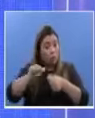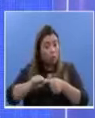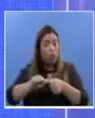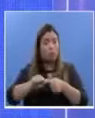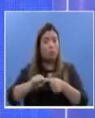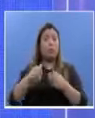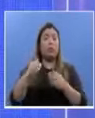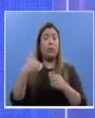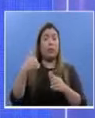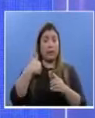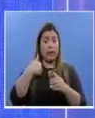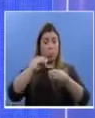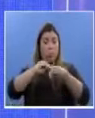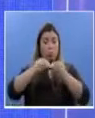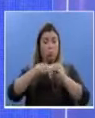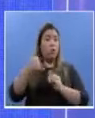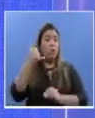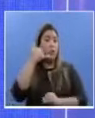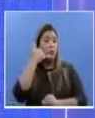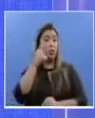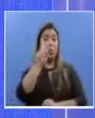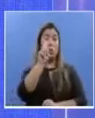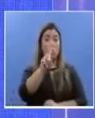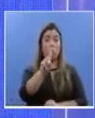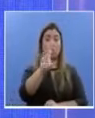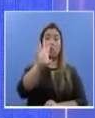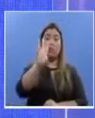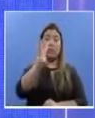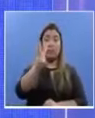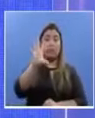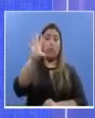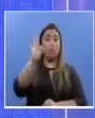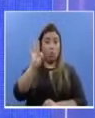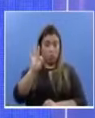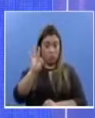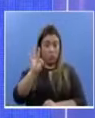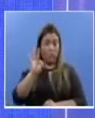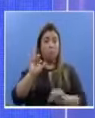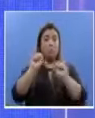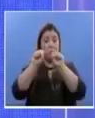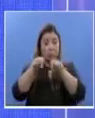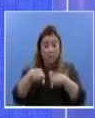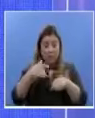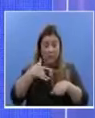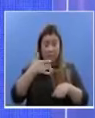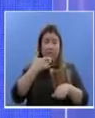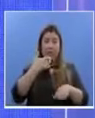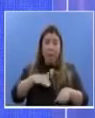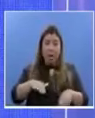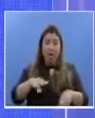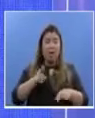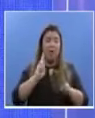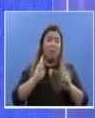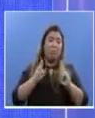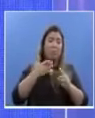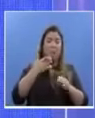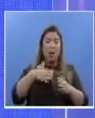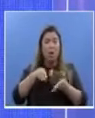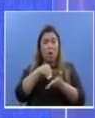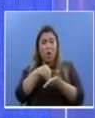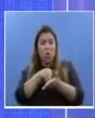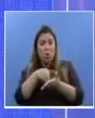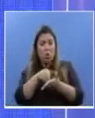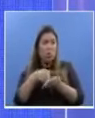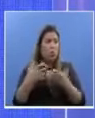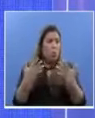tenemos la línea 169, de tal manera que si tuvieran algún tipo de duda